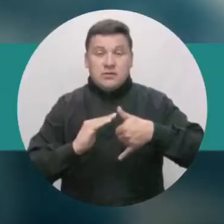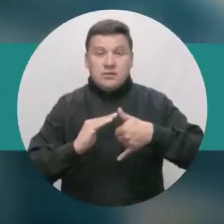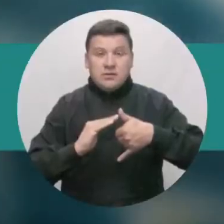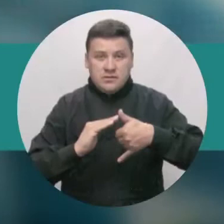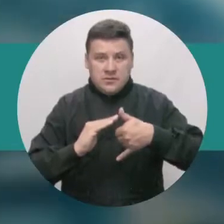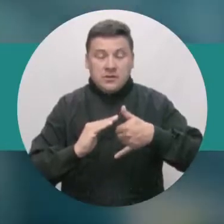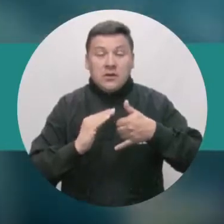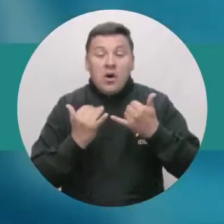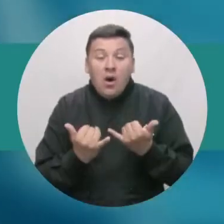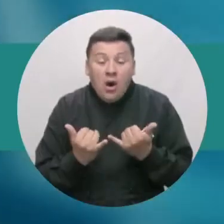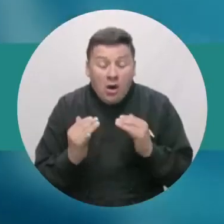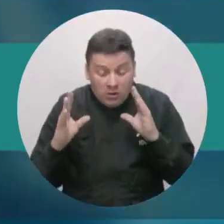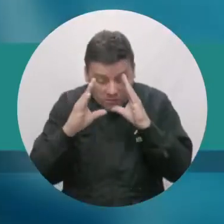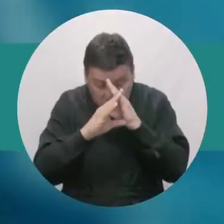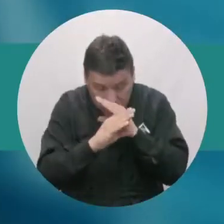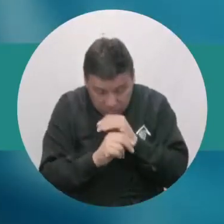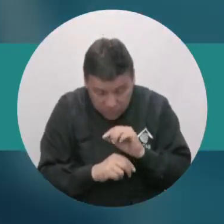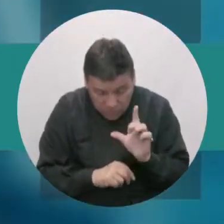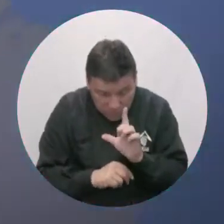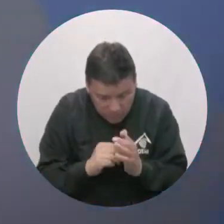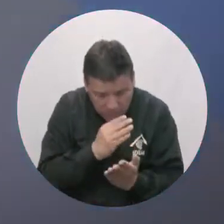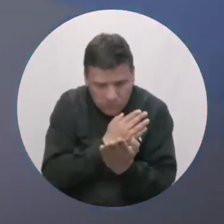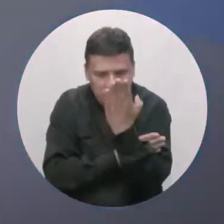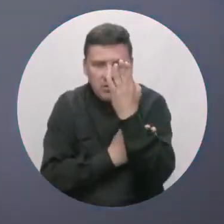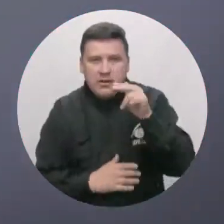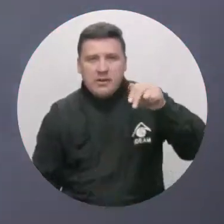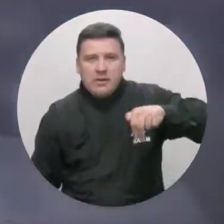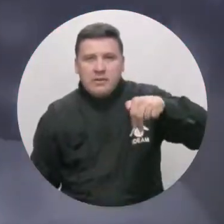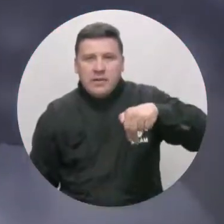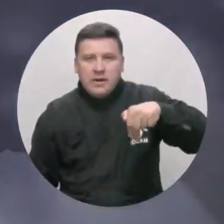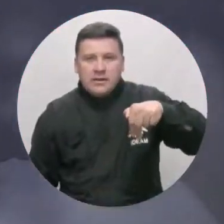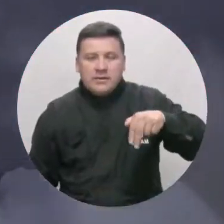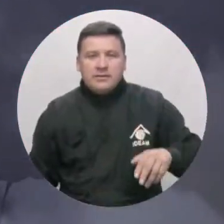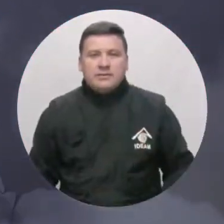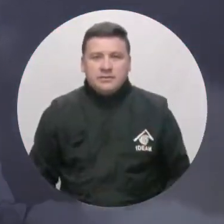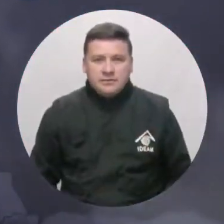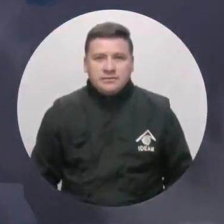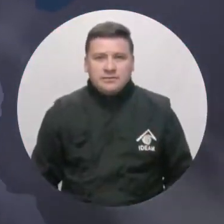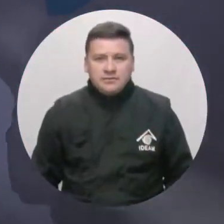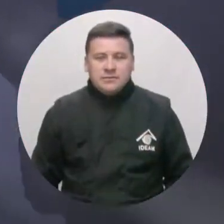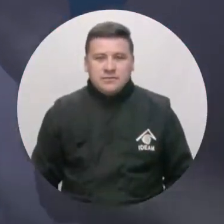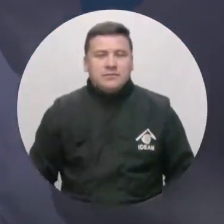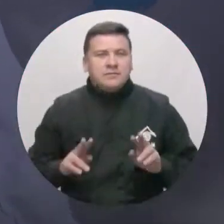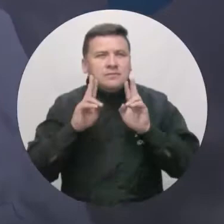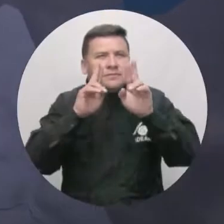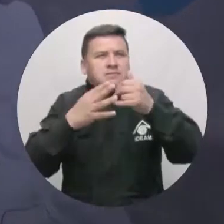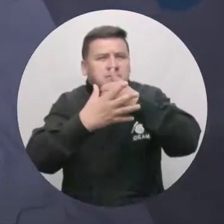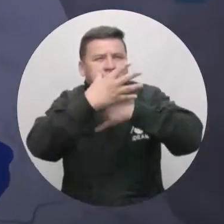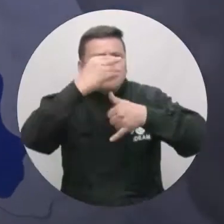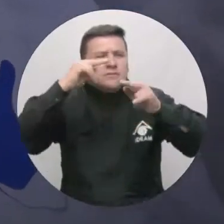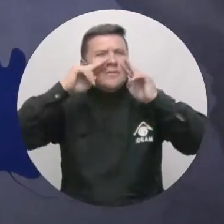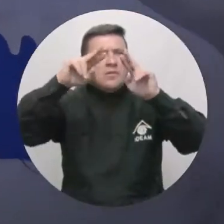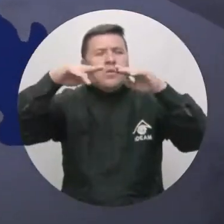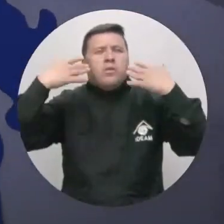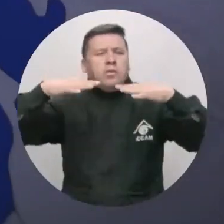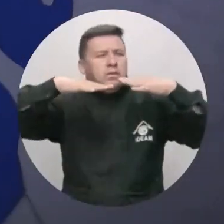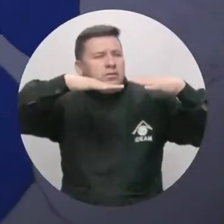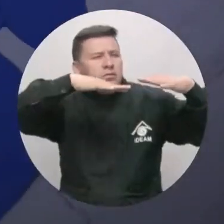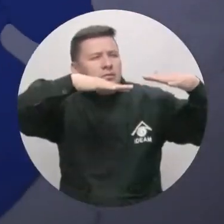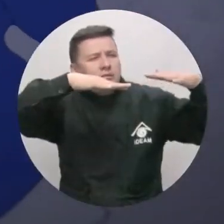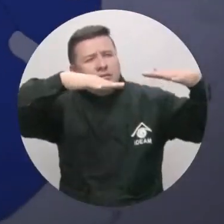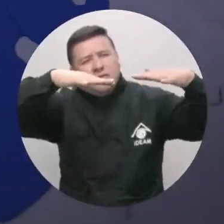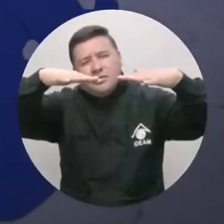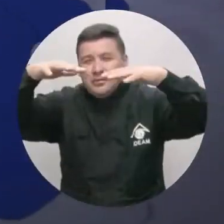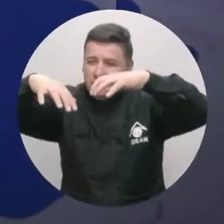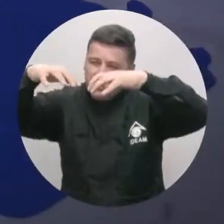de la noche del lunes y la madrugada del martes. En el Caribe tenemos cielo nublado con actividad eléctrica, lluvias en